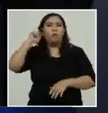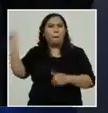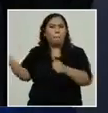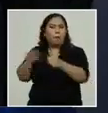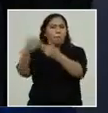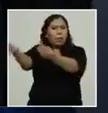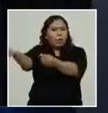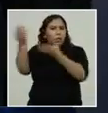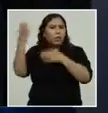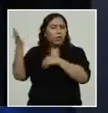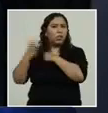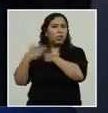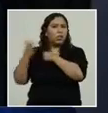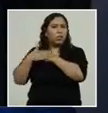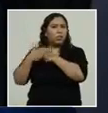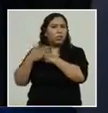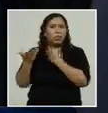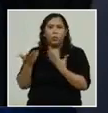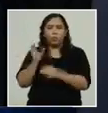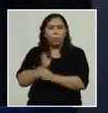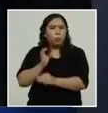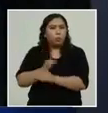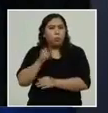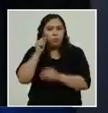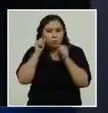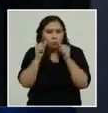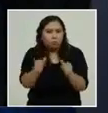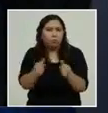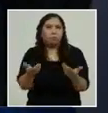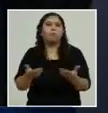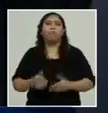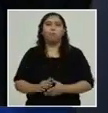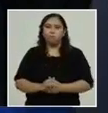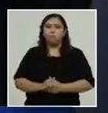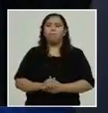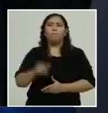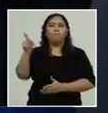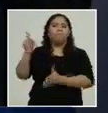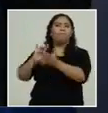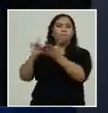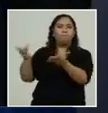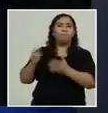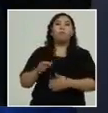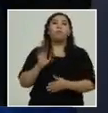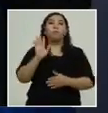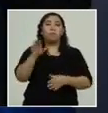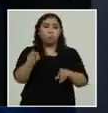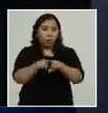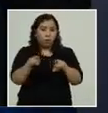pero de igual forma repetirle a todos los que están empeñados en este esfuerzo